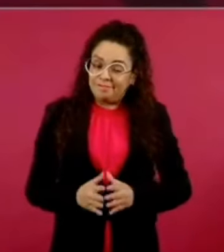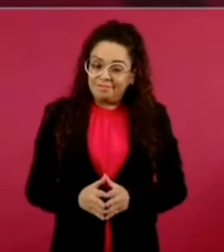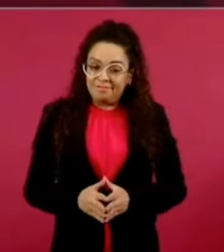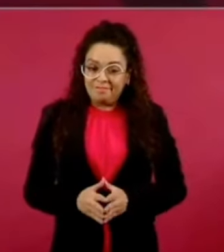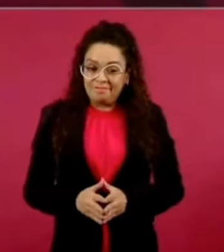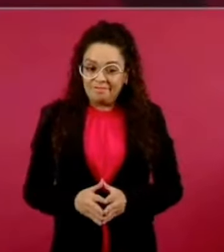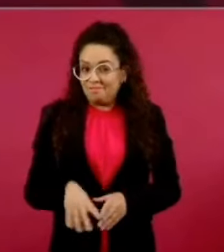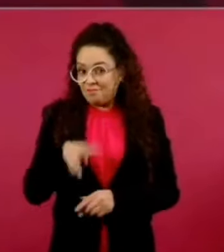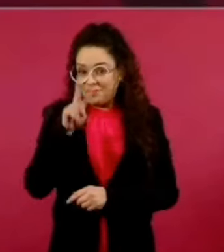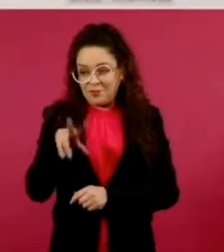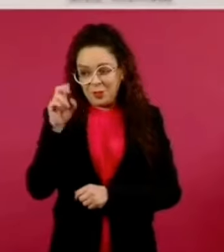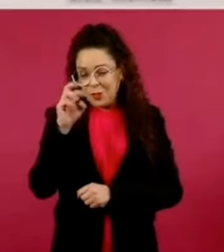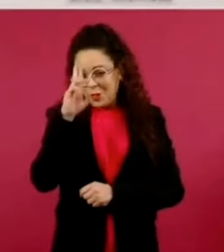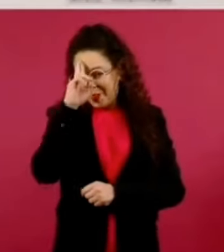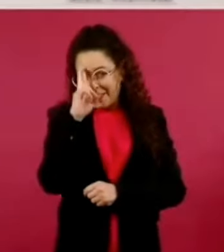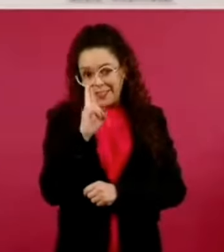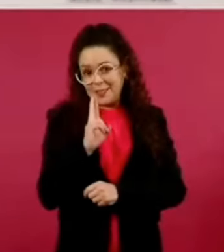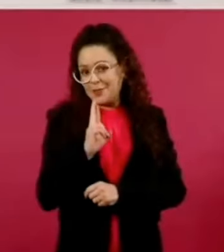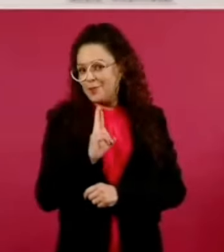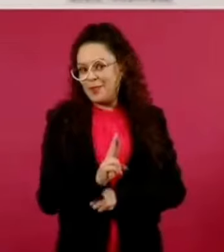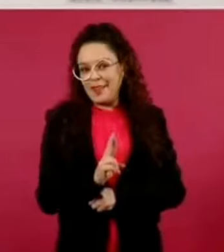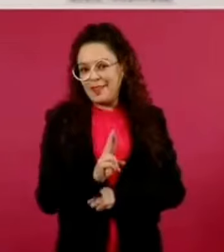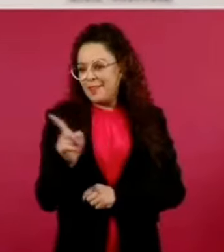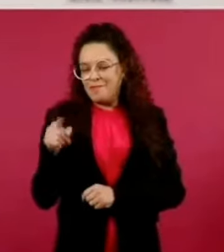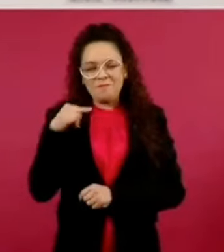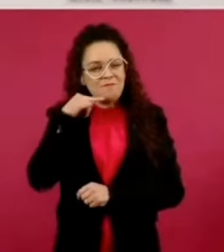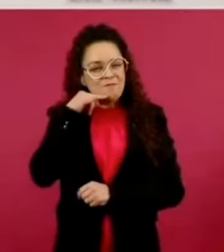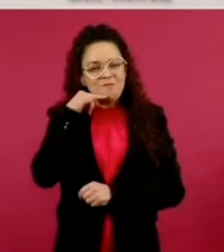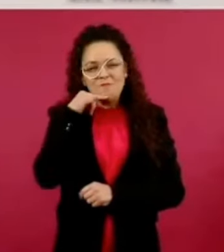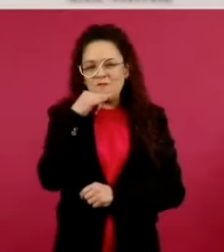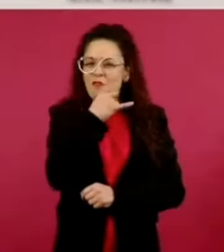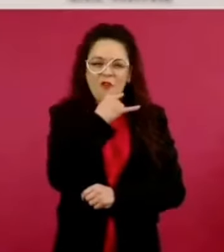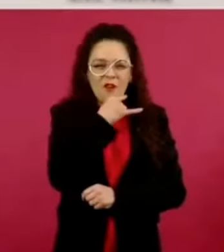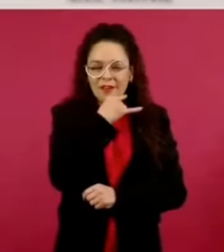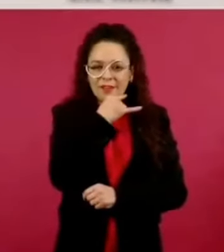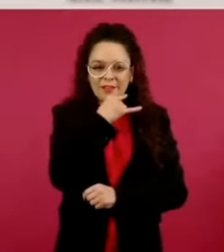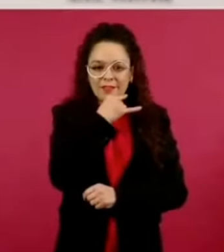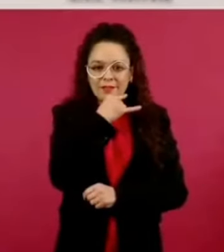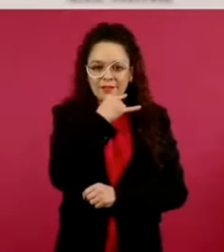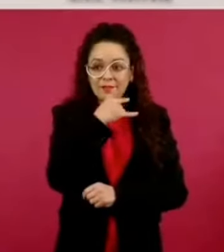Aquí están los demócratas, los defensores de la ley.